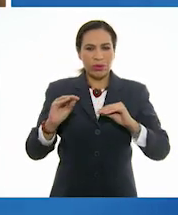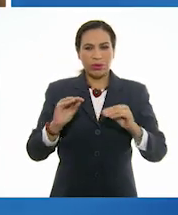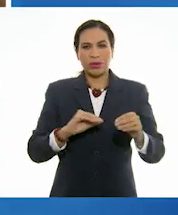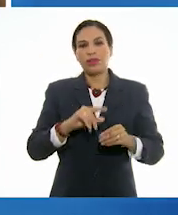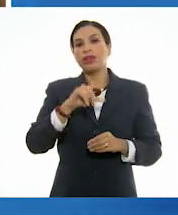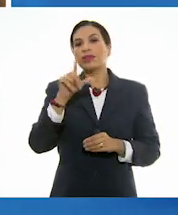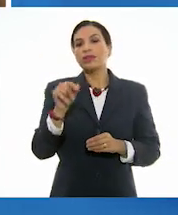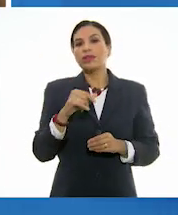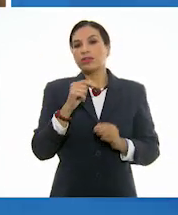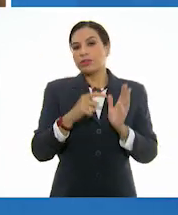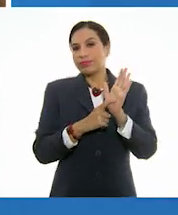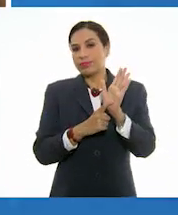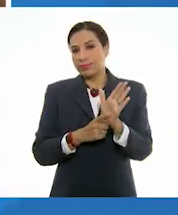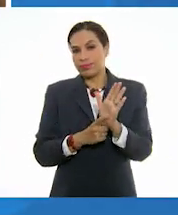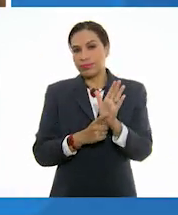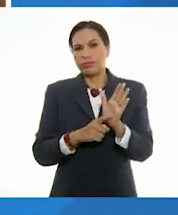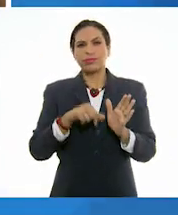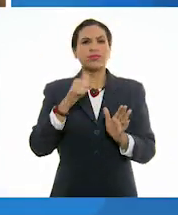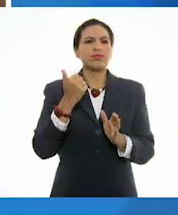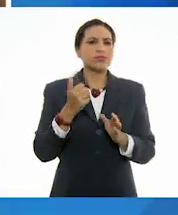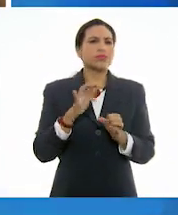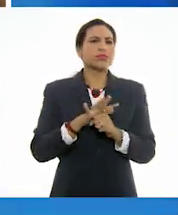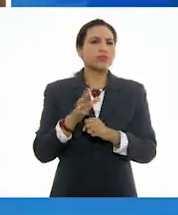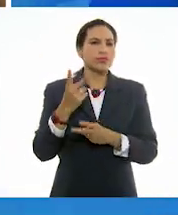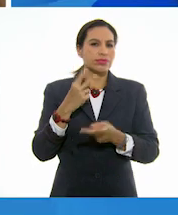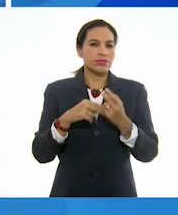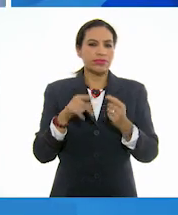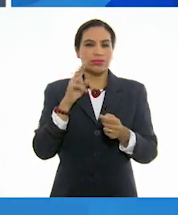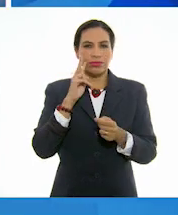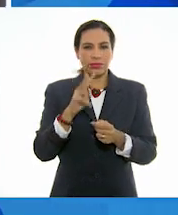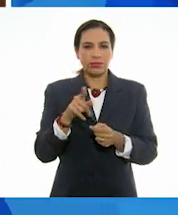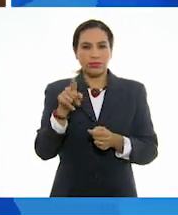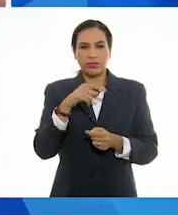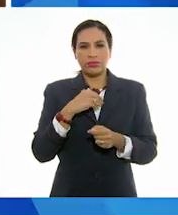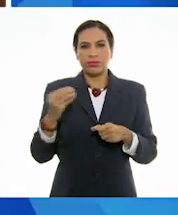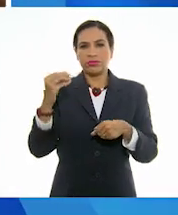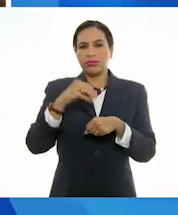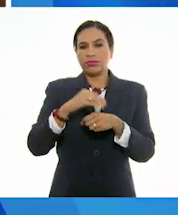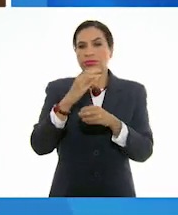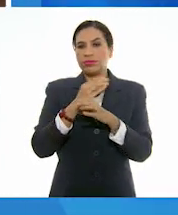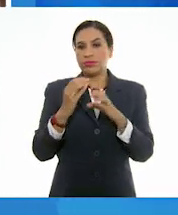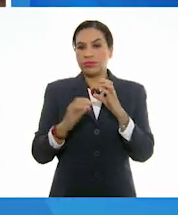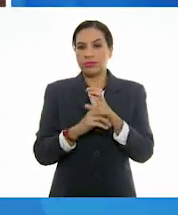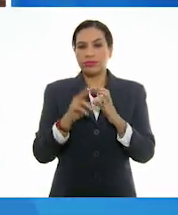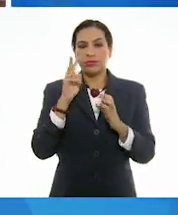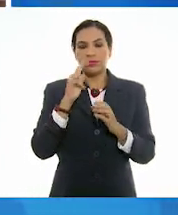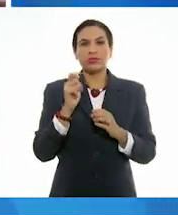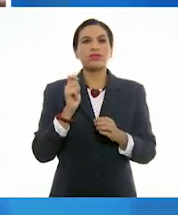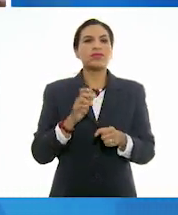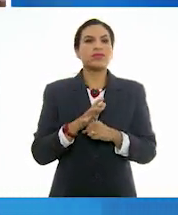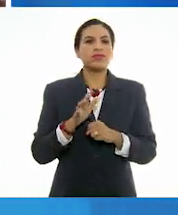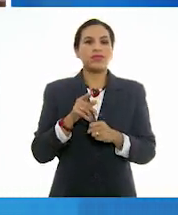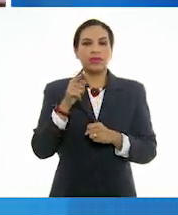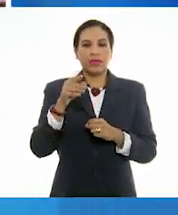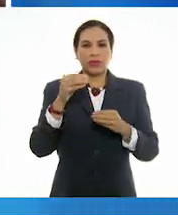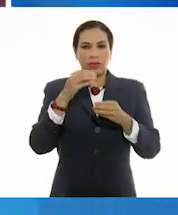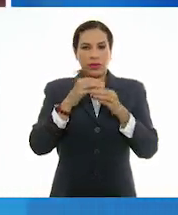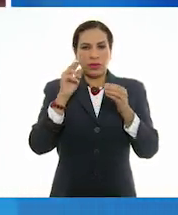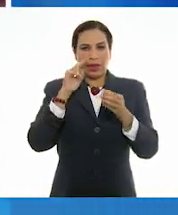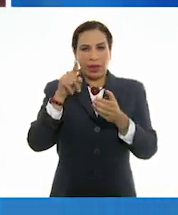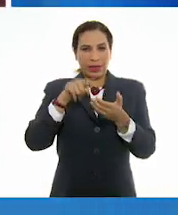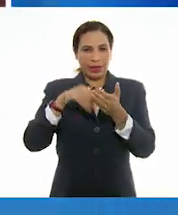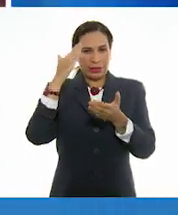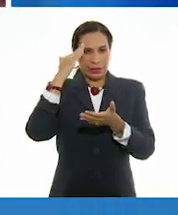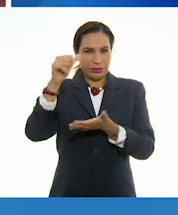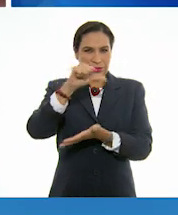Enseguida les voy a mostrar otra composición en la cual yo coloqué los objetos a partir de un objeto que esté en el